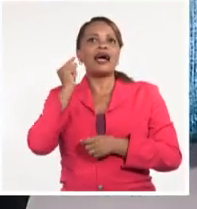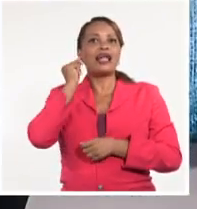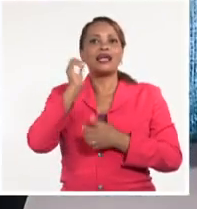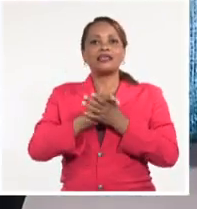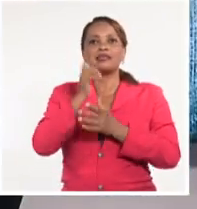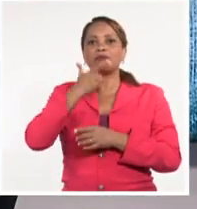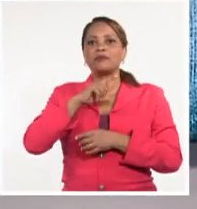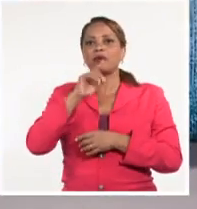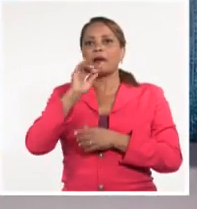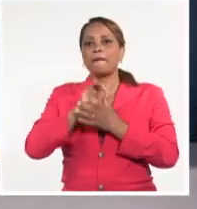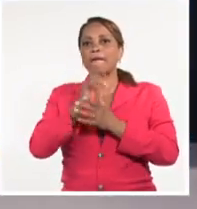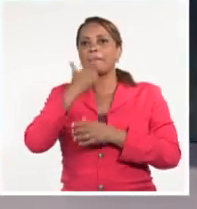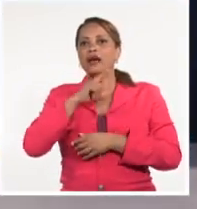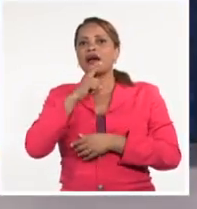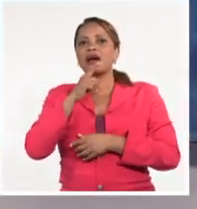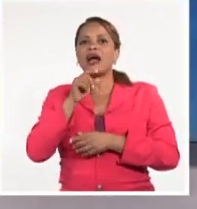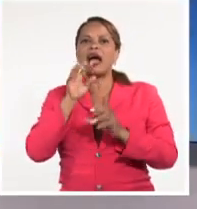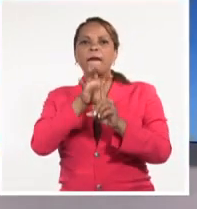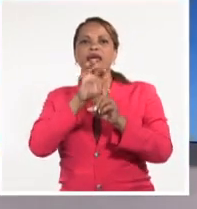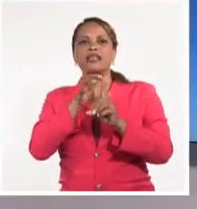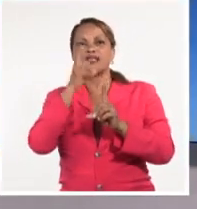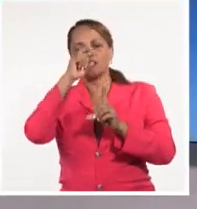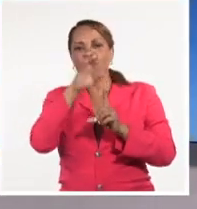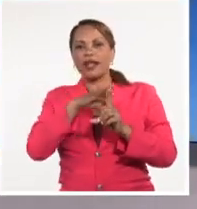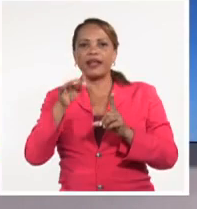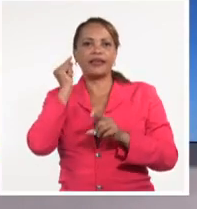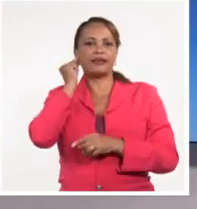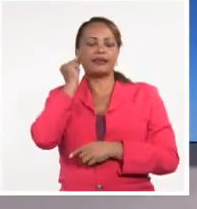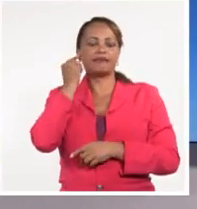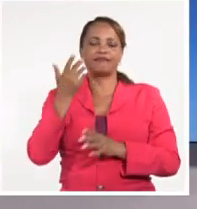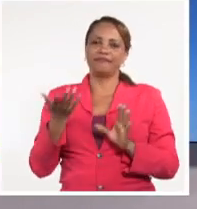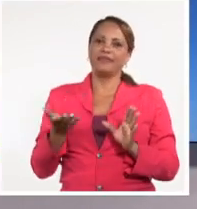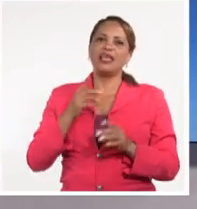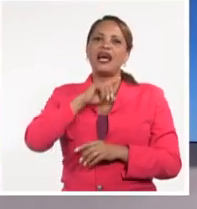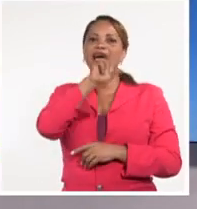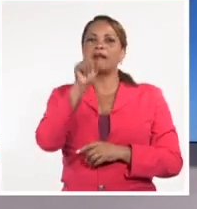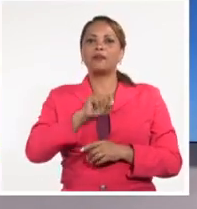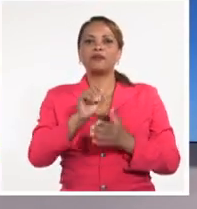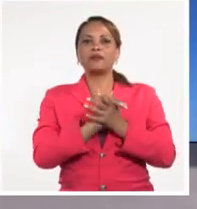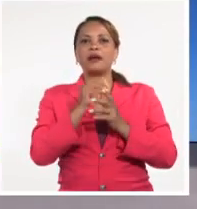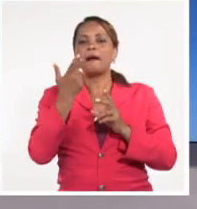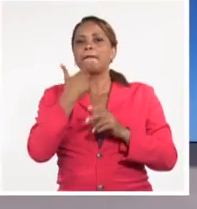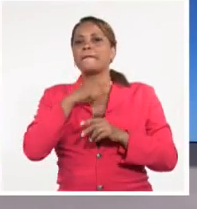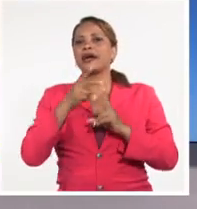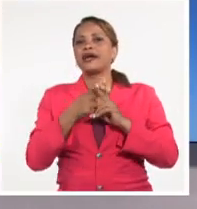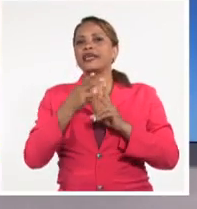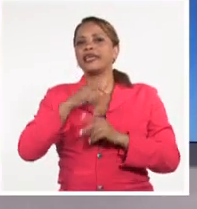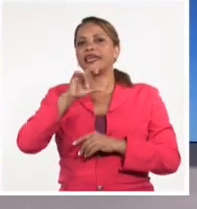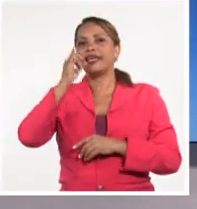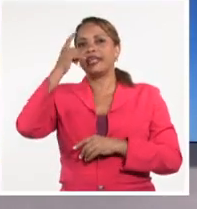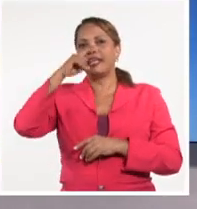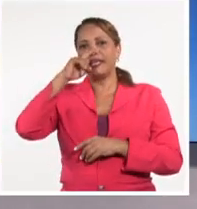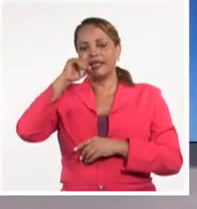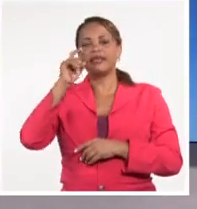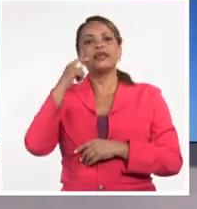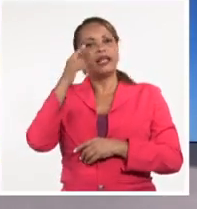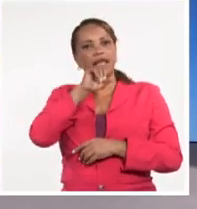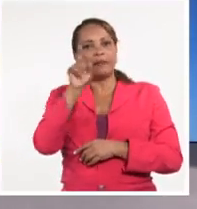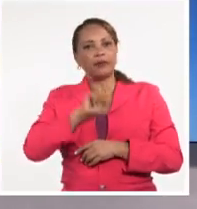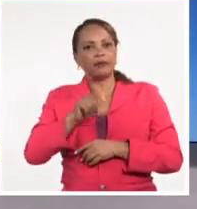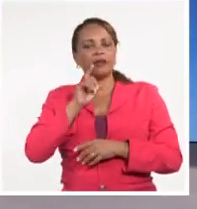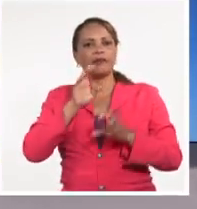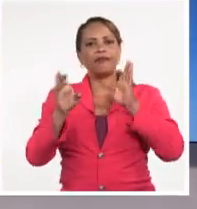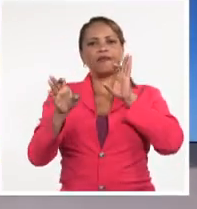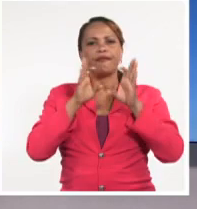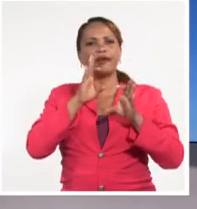chamaco la amenazaron con la niña. Le preguntamos sobre la foto a Mayelin Rodríguez Prado, la chamaca del chamaco, en Facebook.